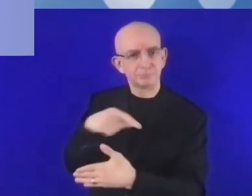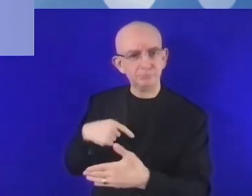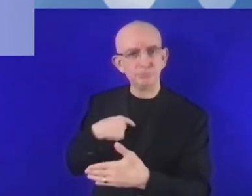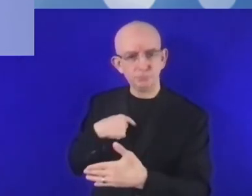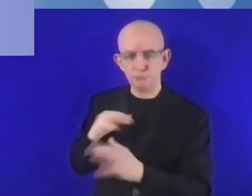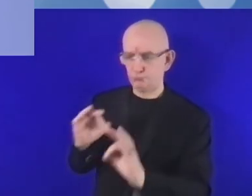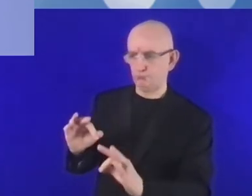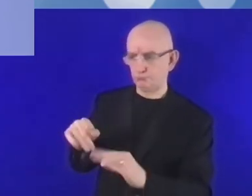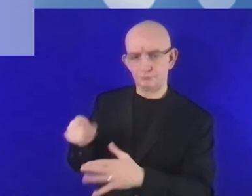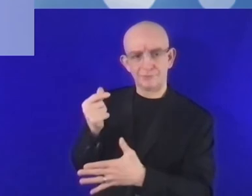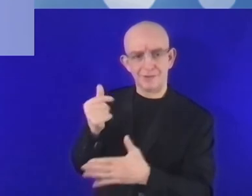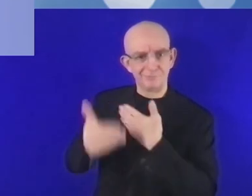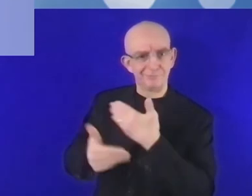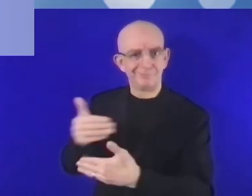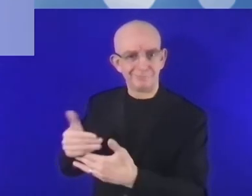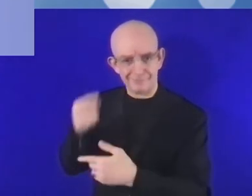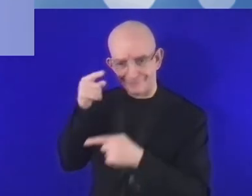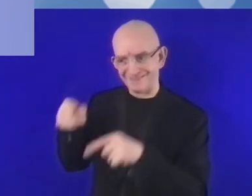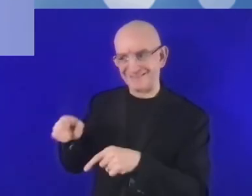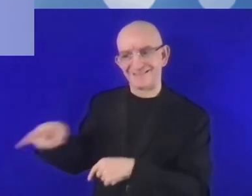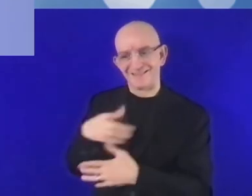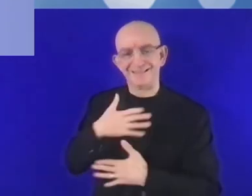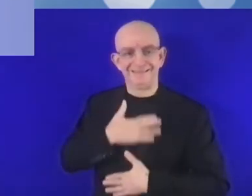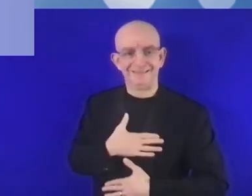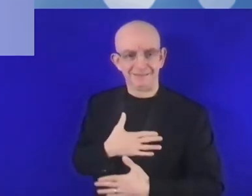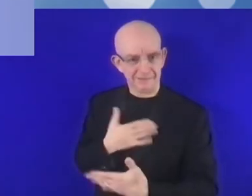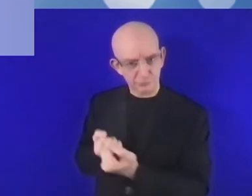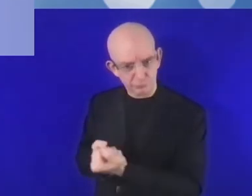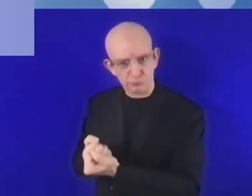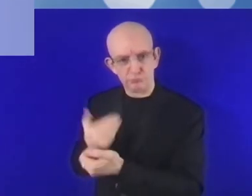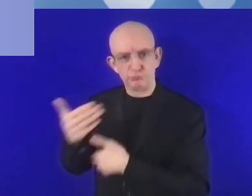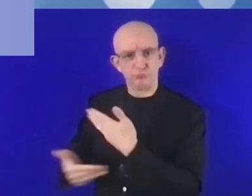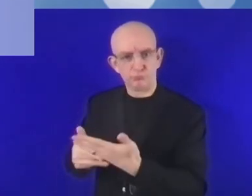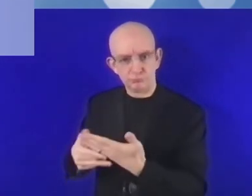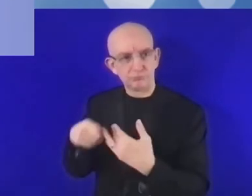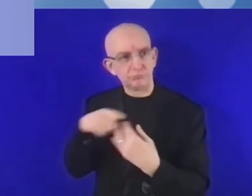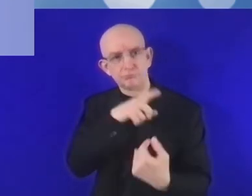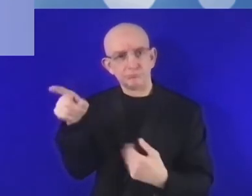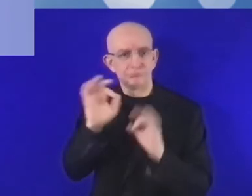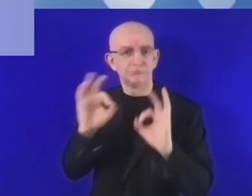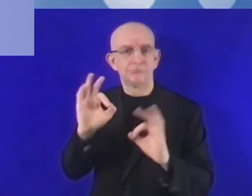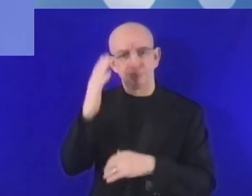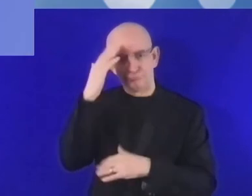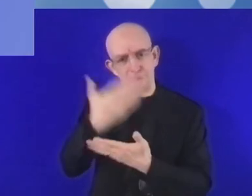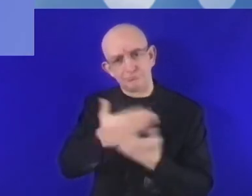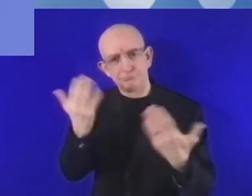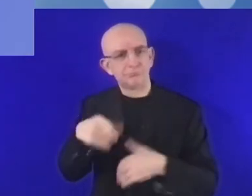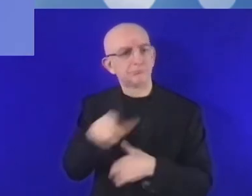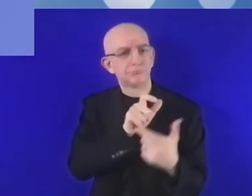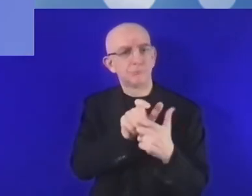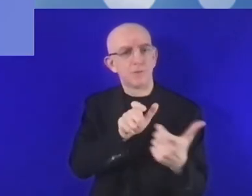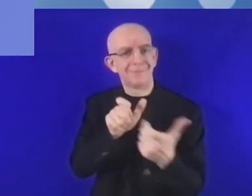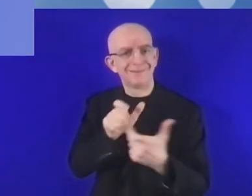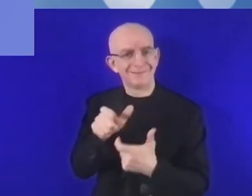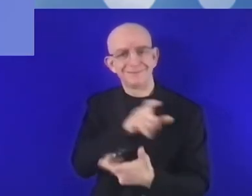que decir que estoy muy orgullosa de este apoyo financiero que prestamos a estas entidades. Así que